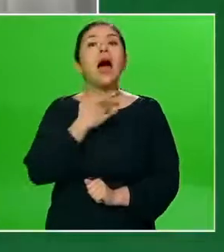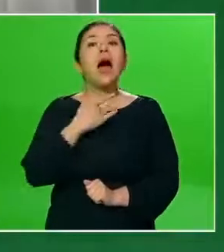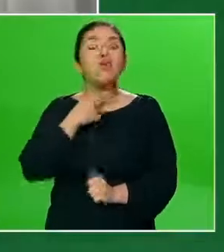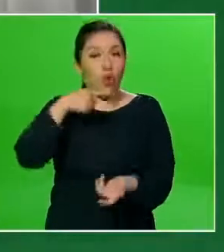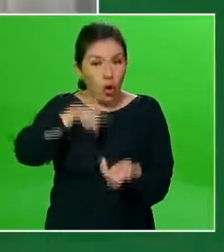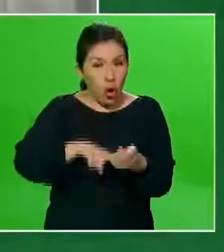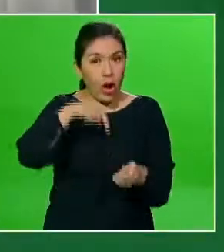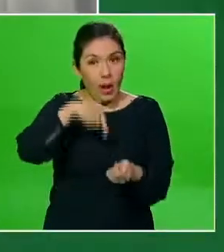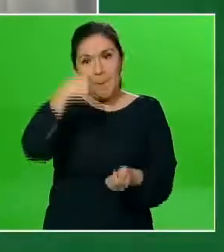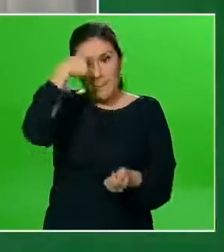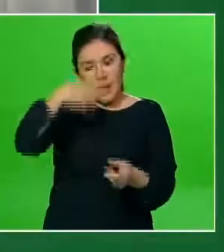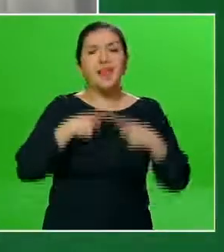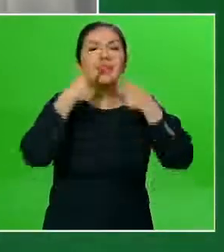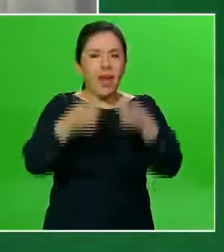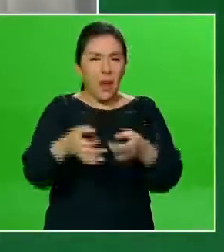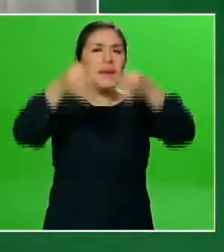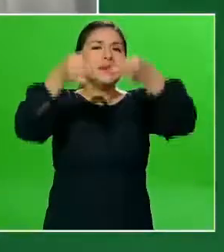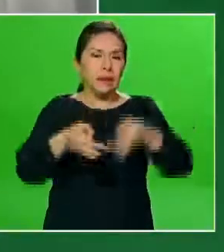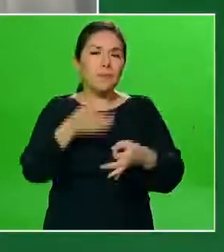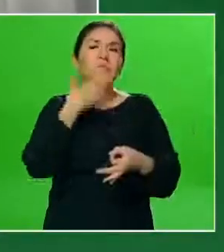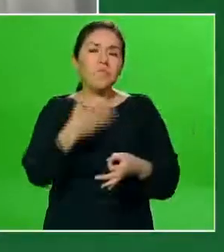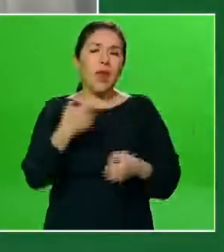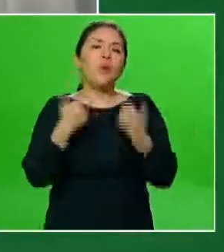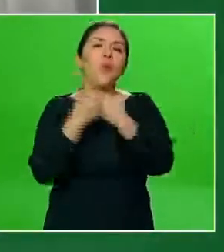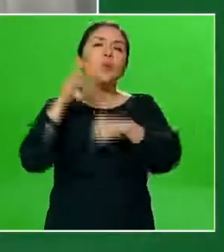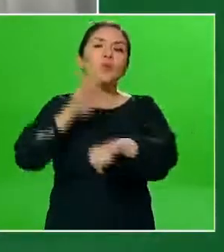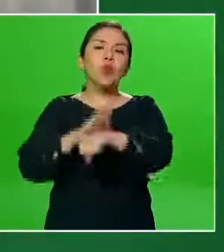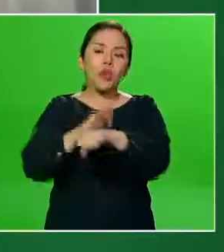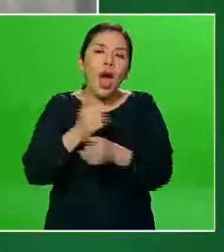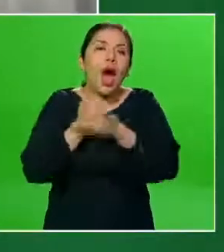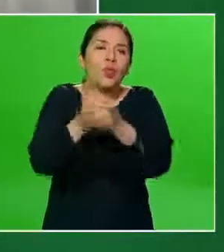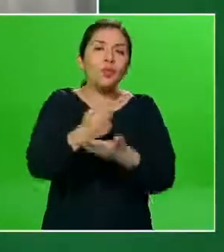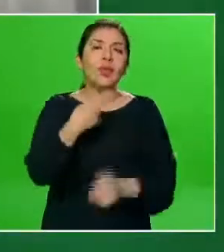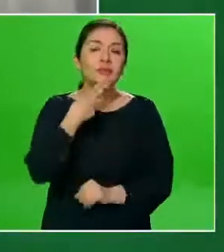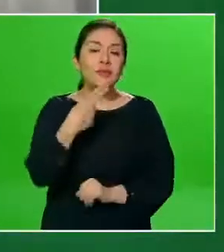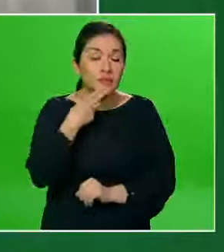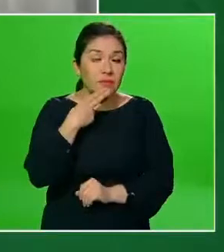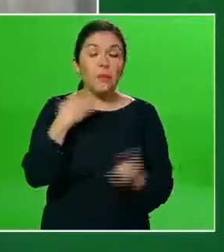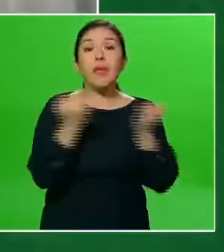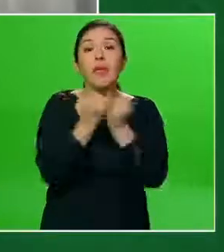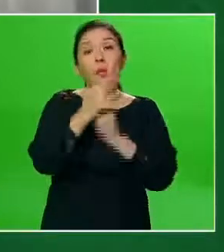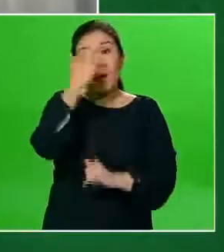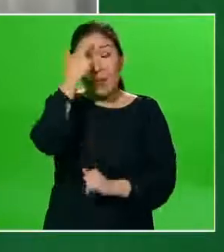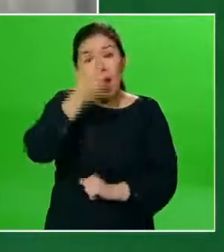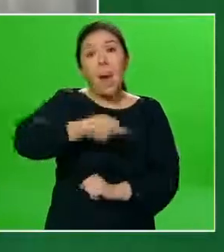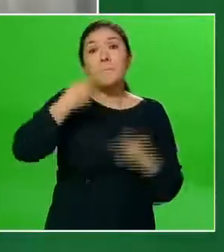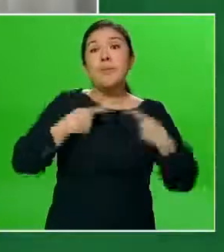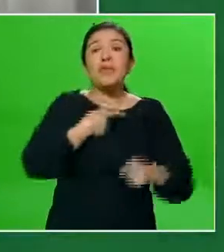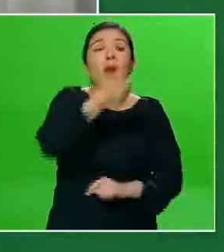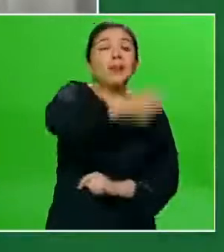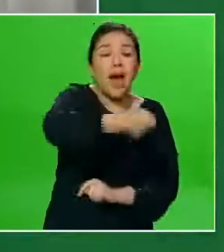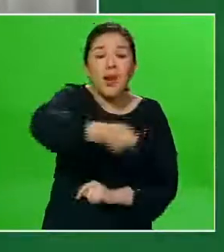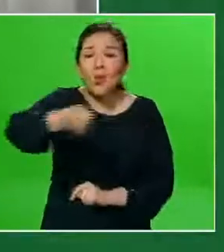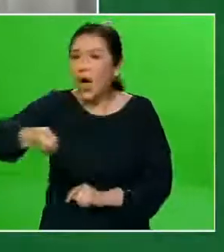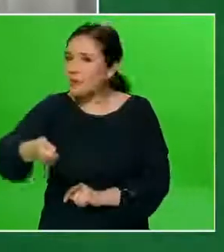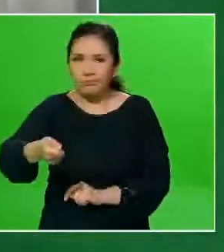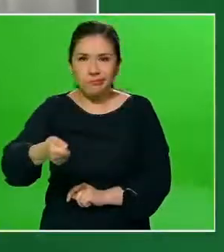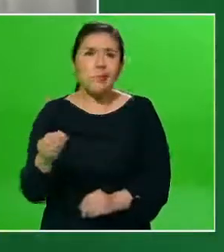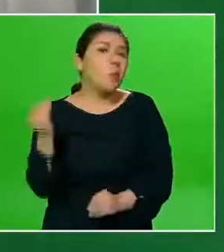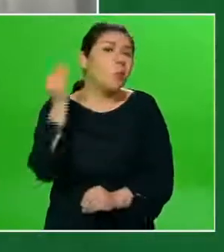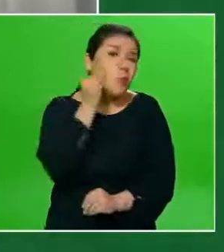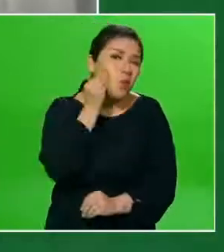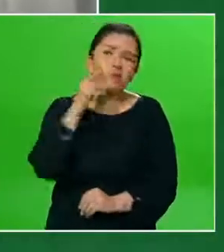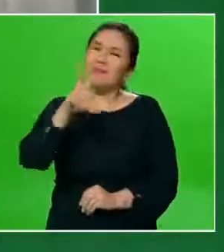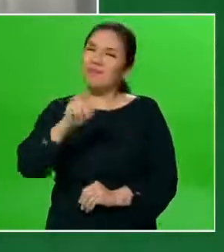de alcohol para garantizar que pues este me va a estar ayudando. Recordar no saludar de mano, no saludar de beso y